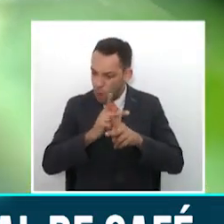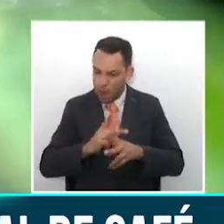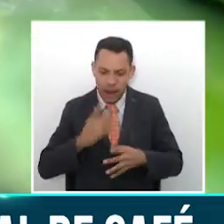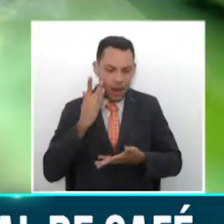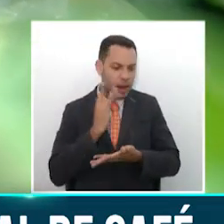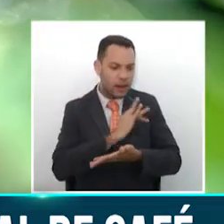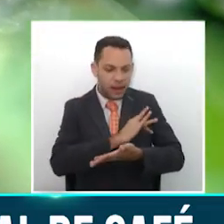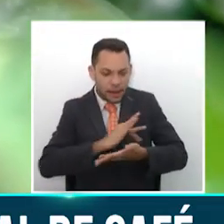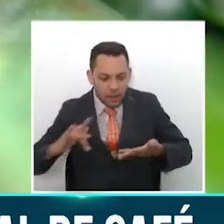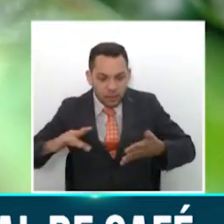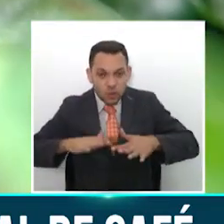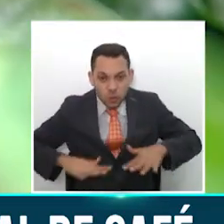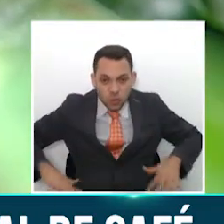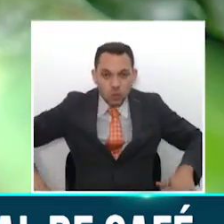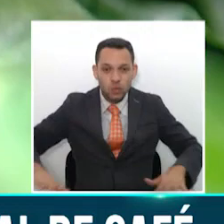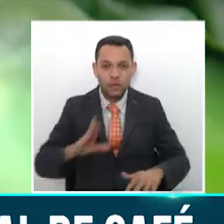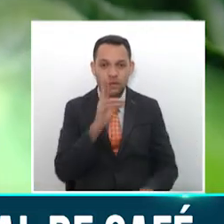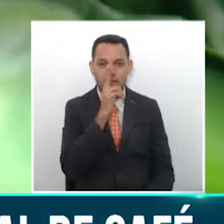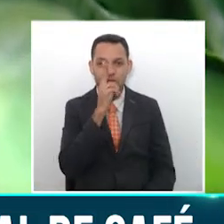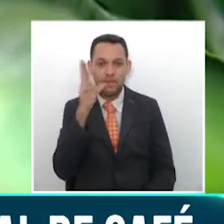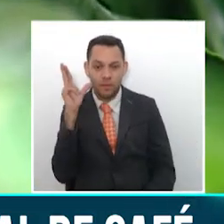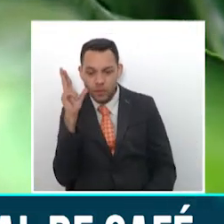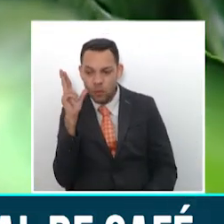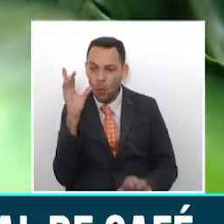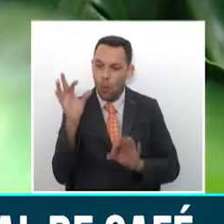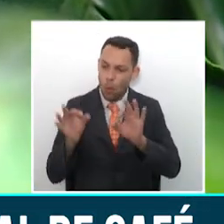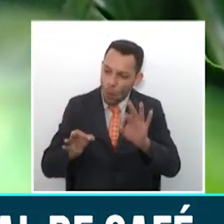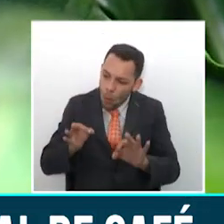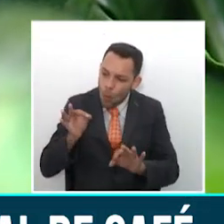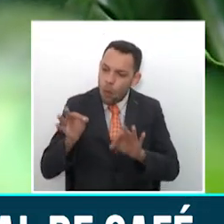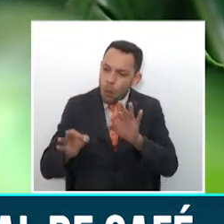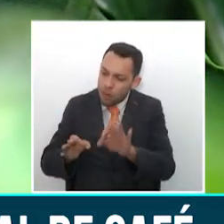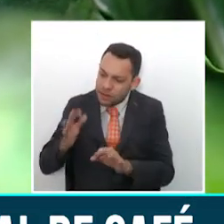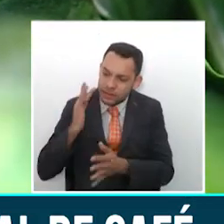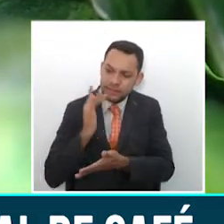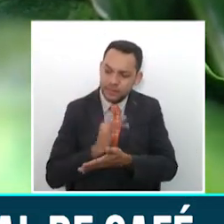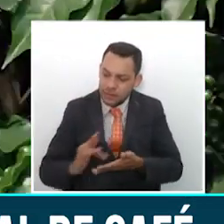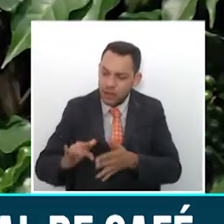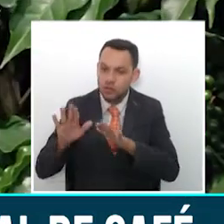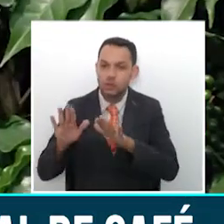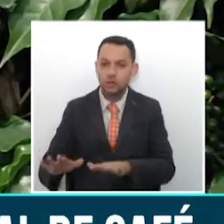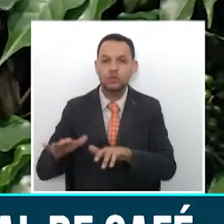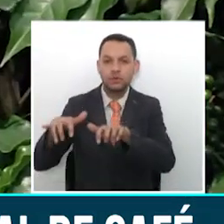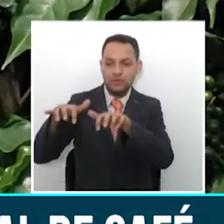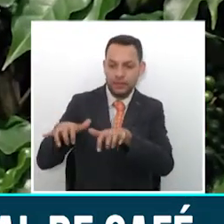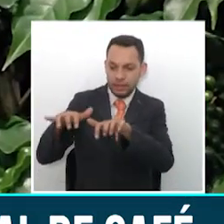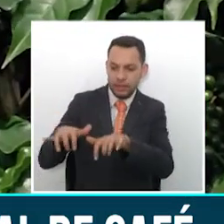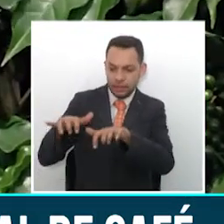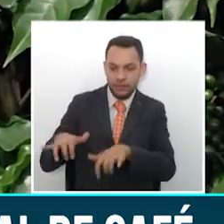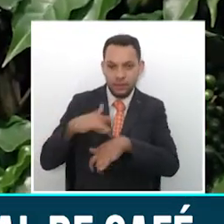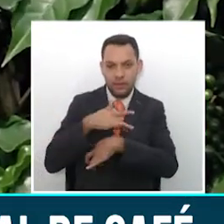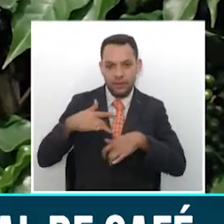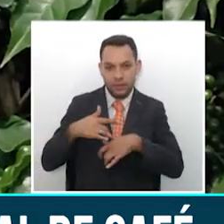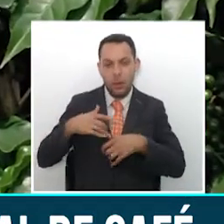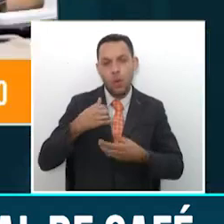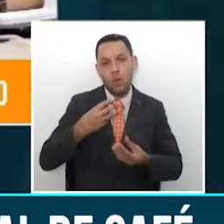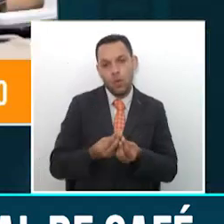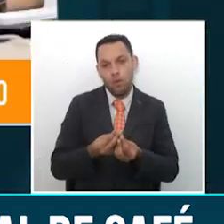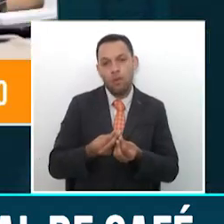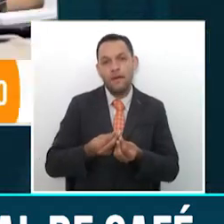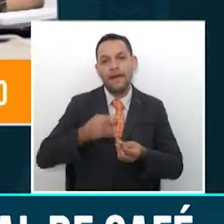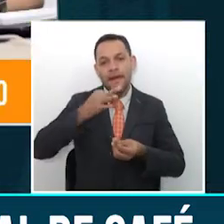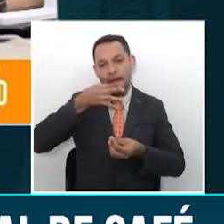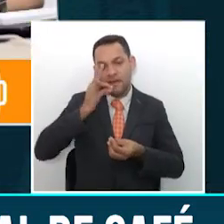en las zonas rurales y de esa manera lo han entendido la Secretaría de Salud de Risaralda y el Comité Departamental de Cafeteros.